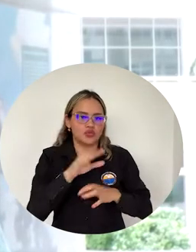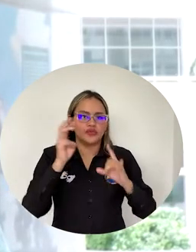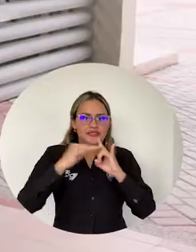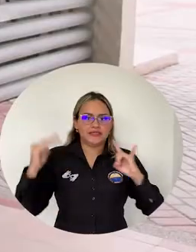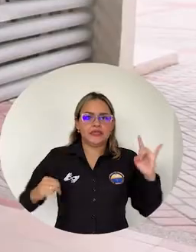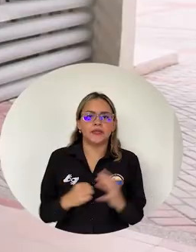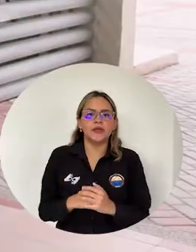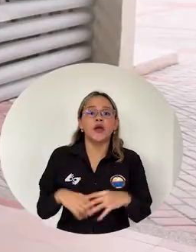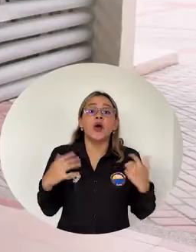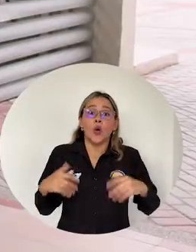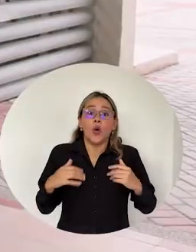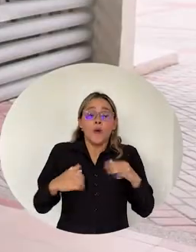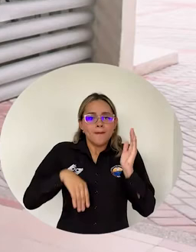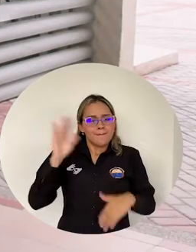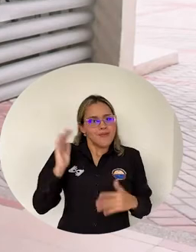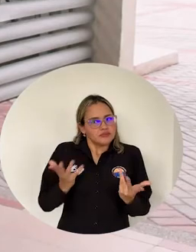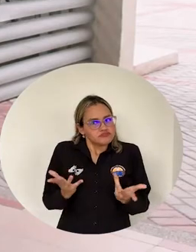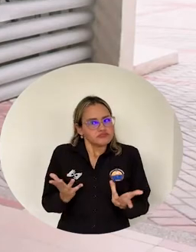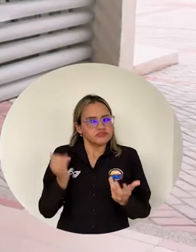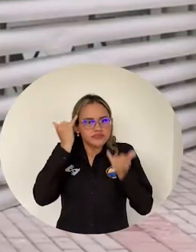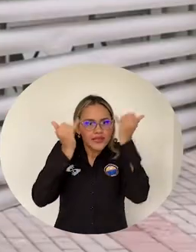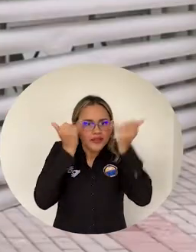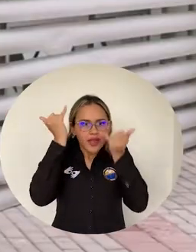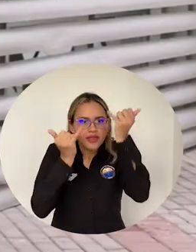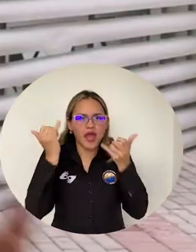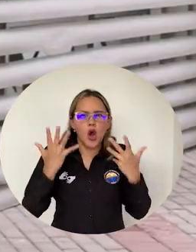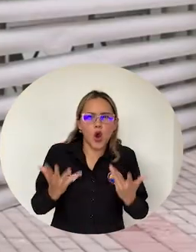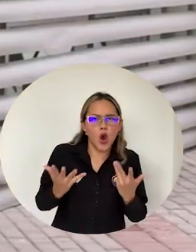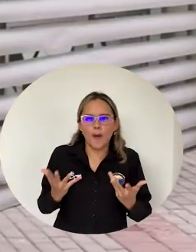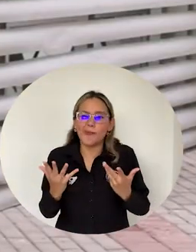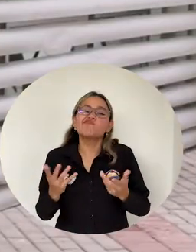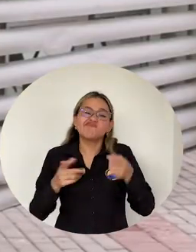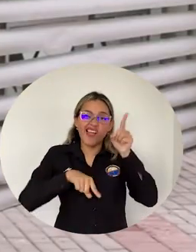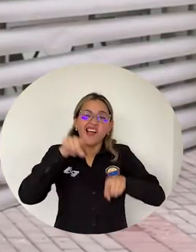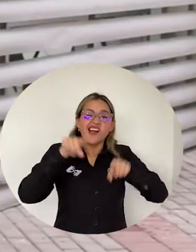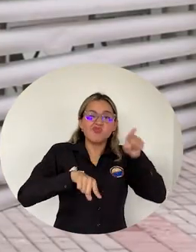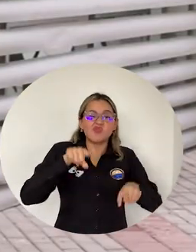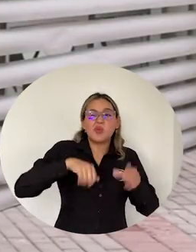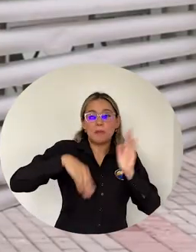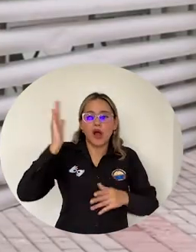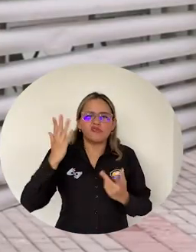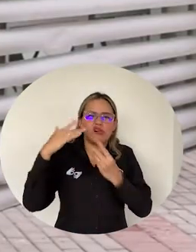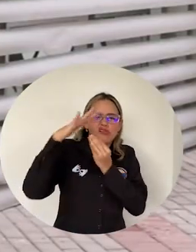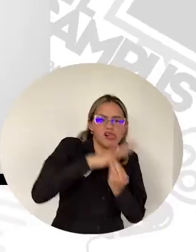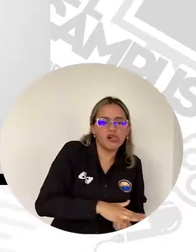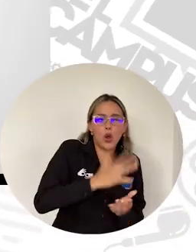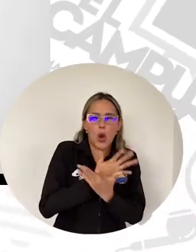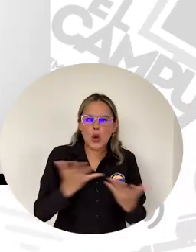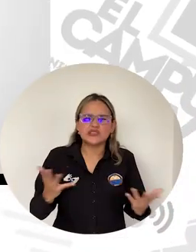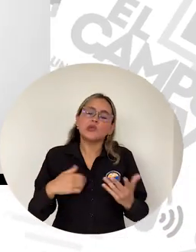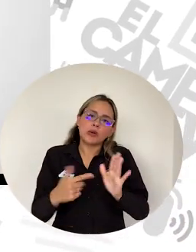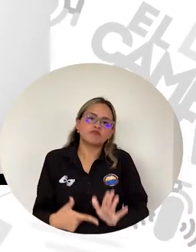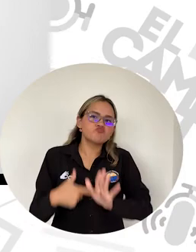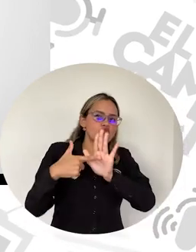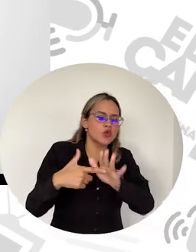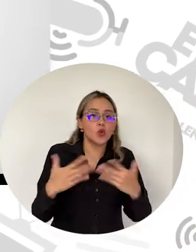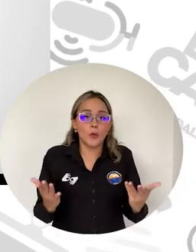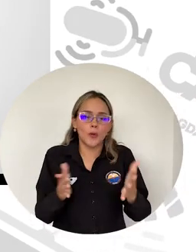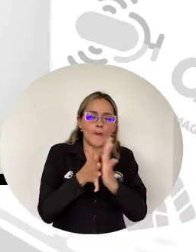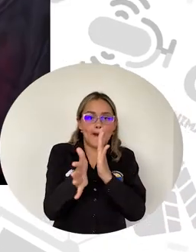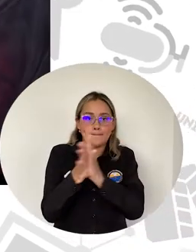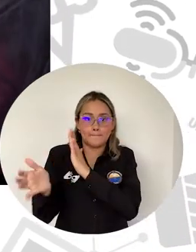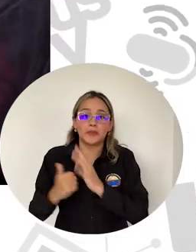universidad Un evento muy significativo Para poder discutir Cómo se van a aceptar Los derechos de personas LGBTIQA Durante el